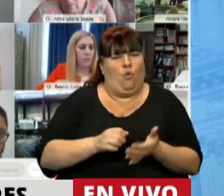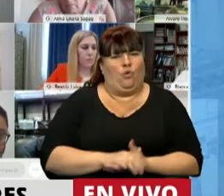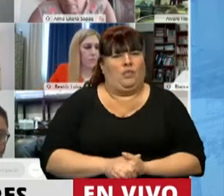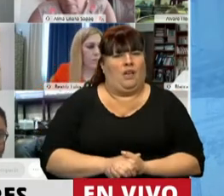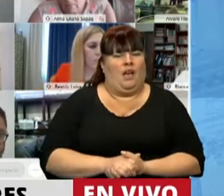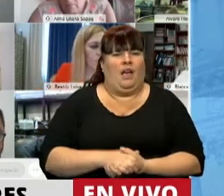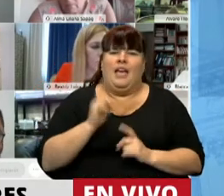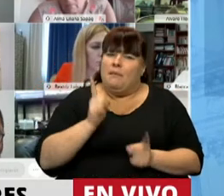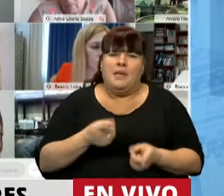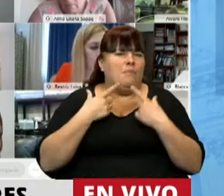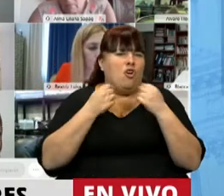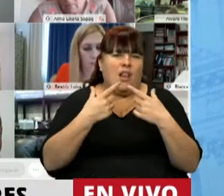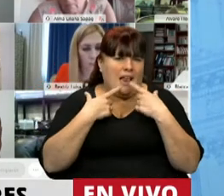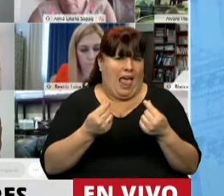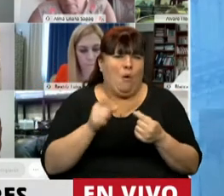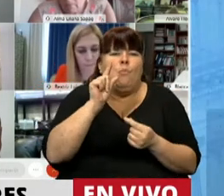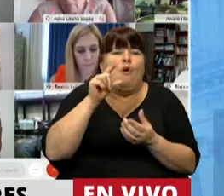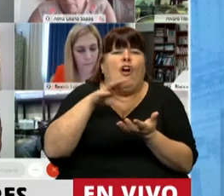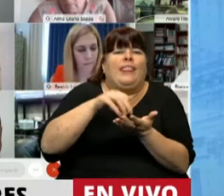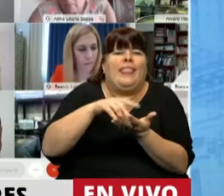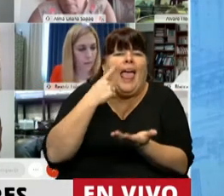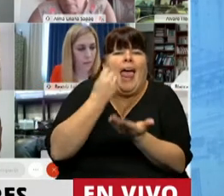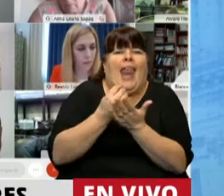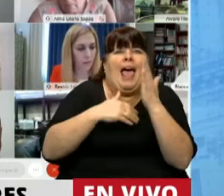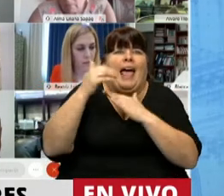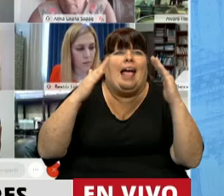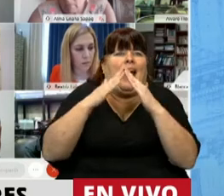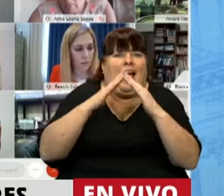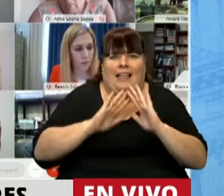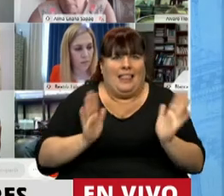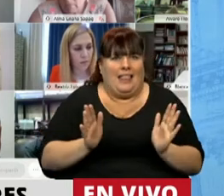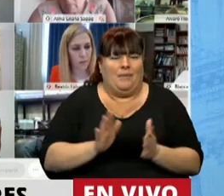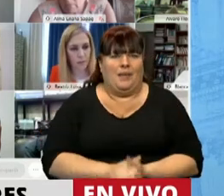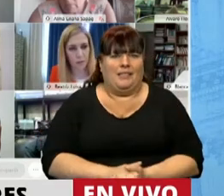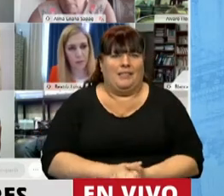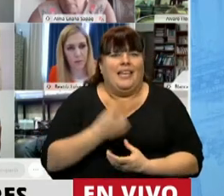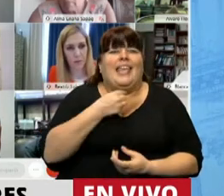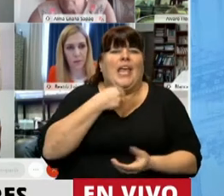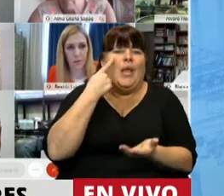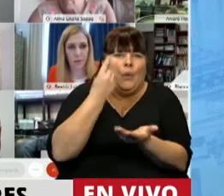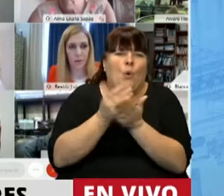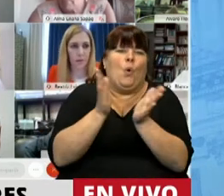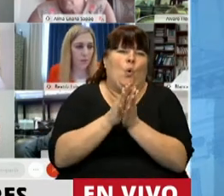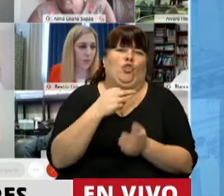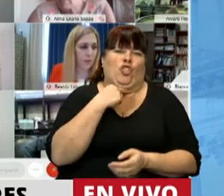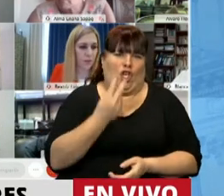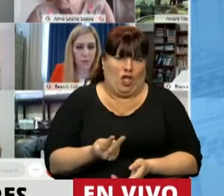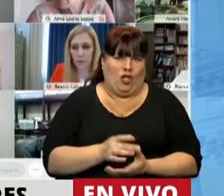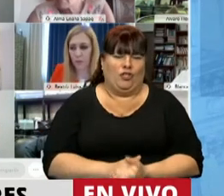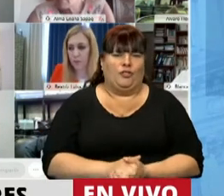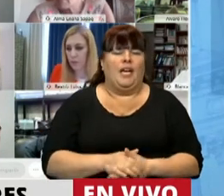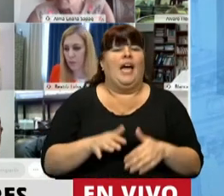a bajar su reclamo por un pedazo de tierra y un techo para vivir con sus hijos? Entonces,